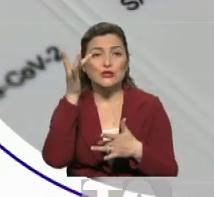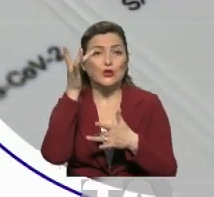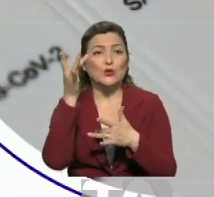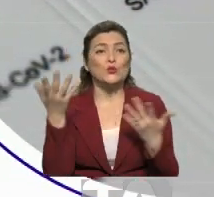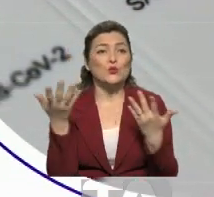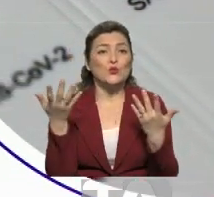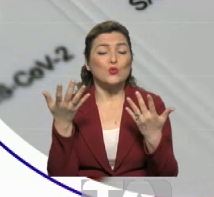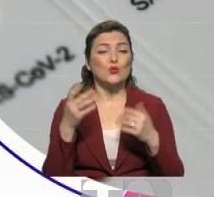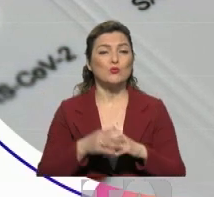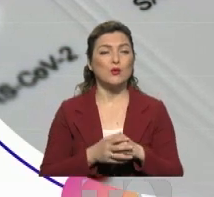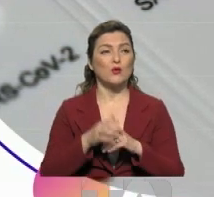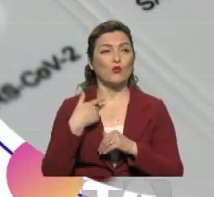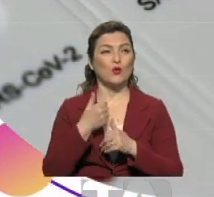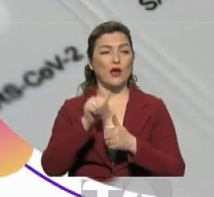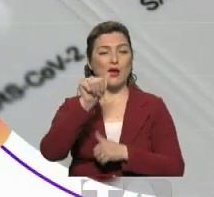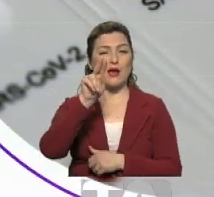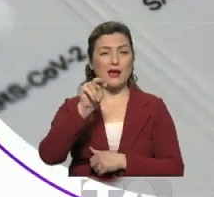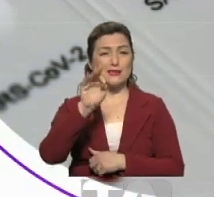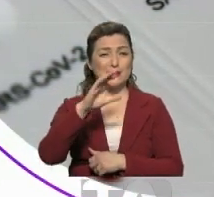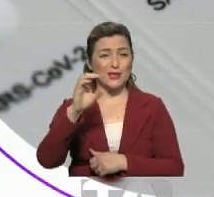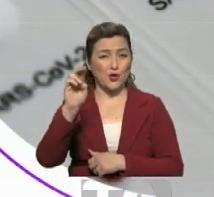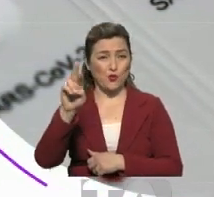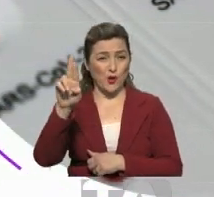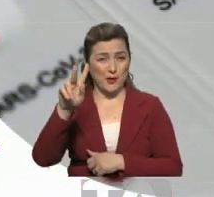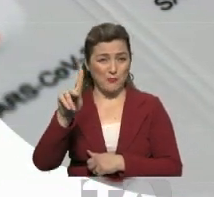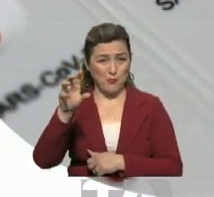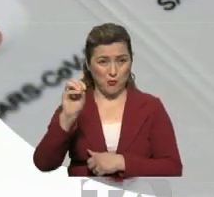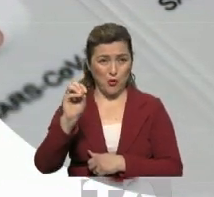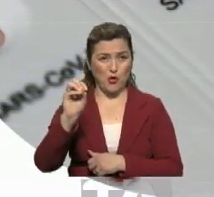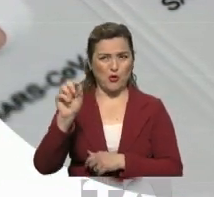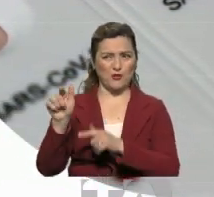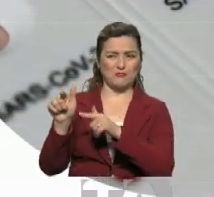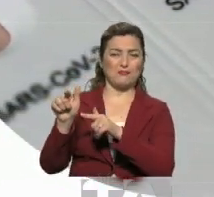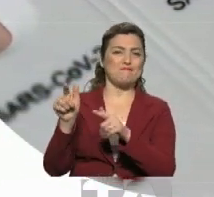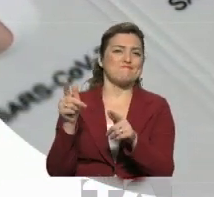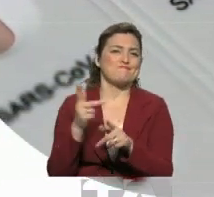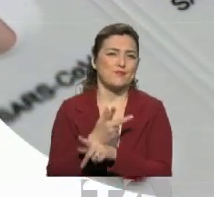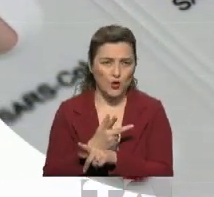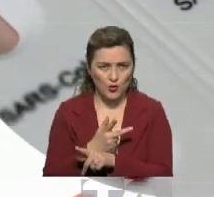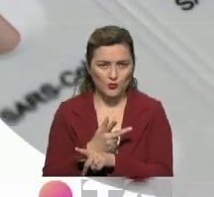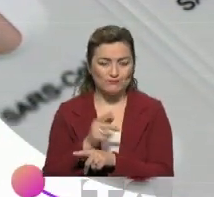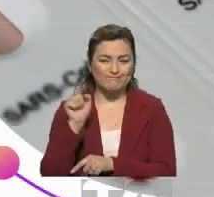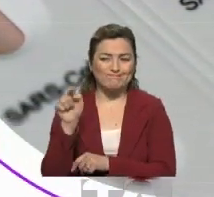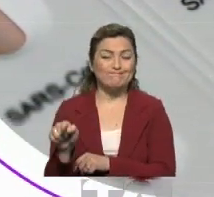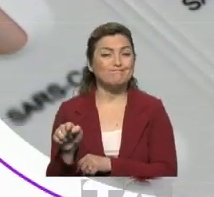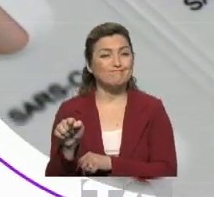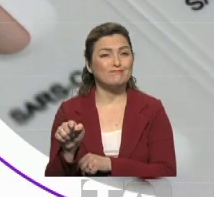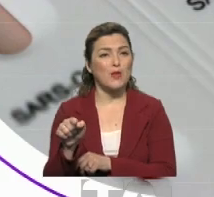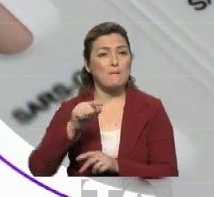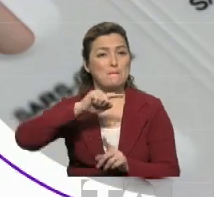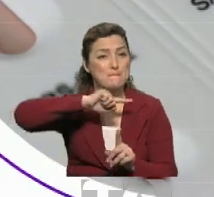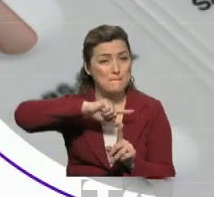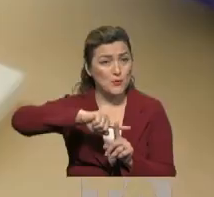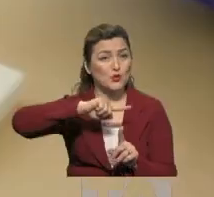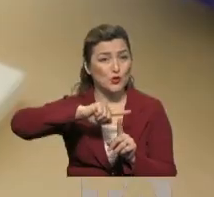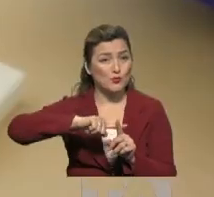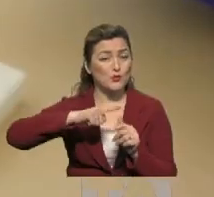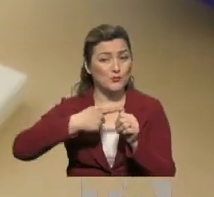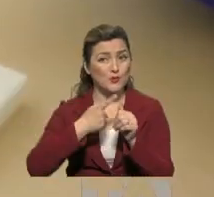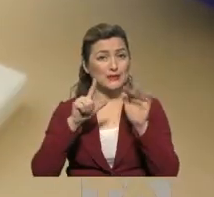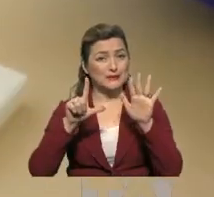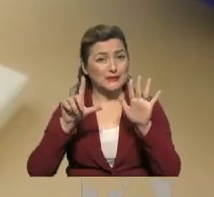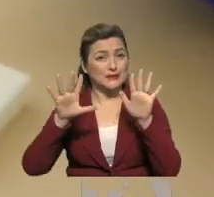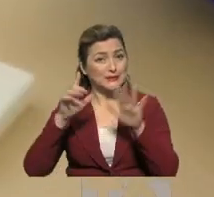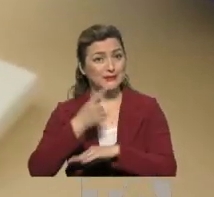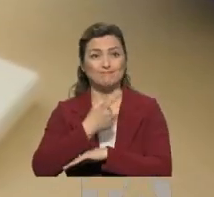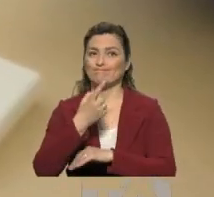con una prueba de anticuerpos y esto es lo peor que podemos hacer, ya que la prueba de anticuerpos no se positiviza en los primeros siete a